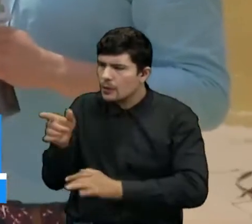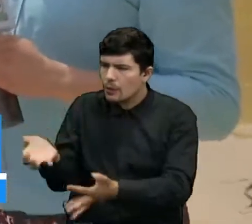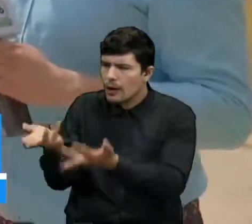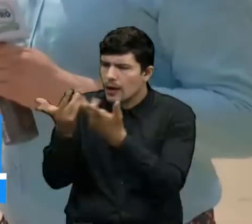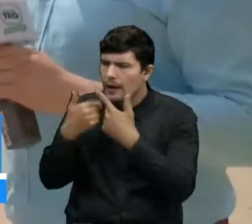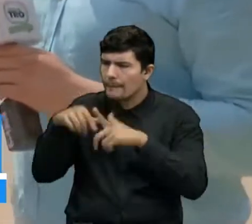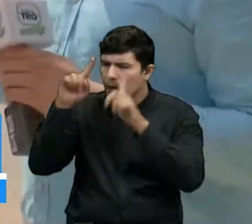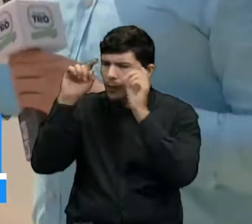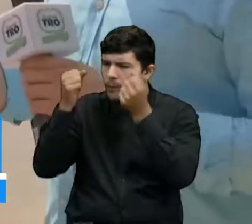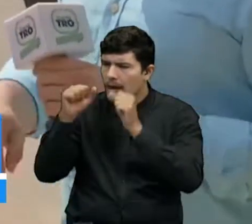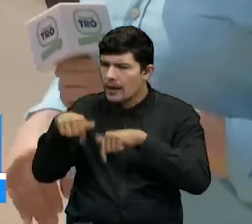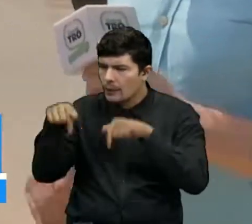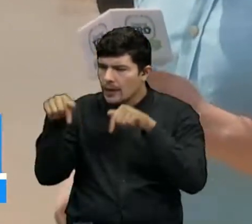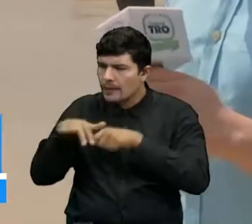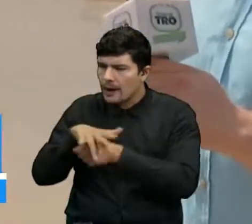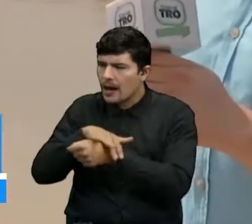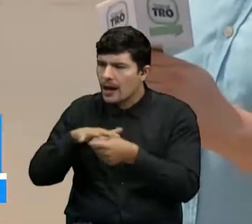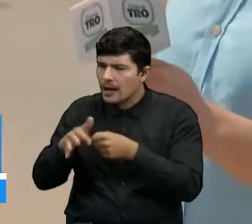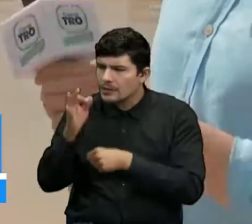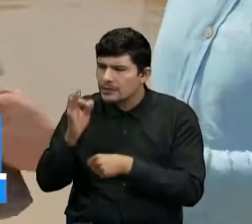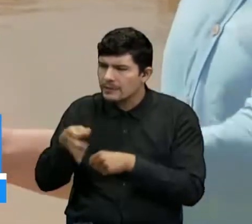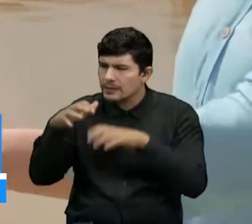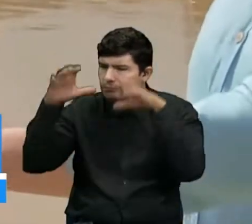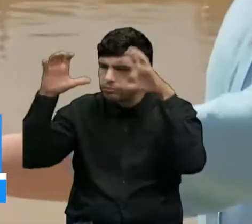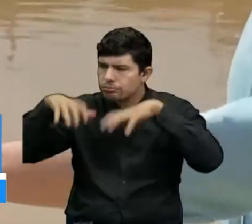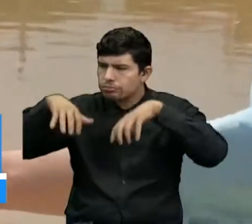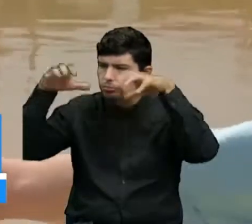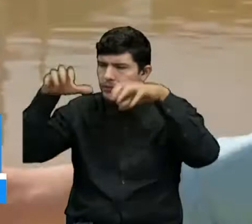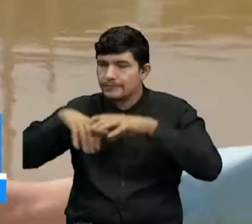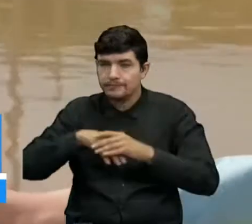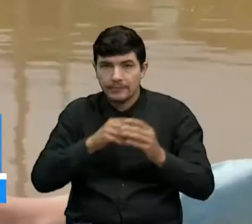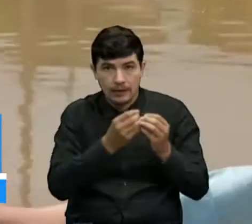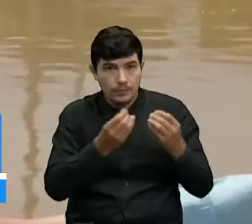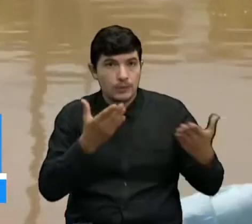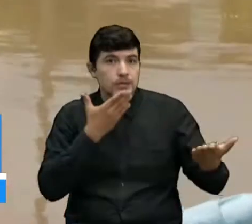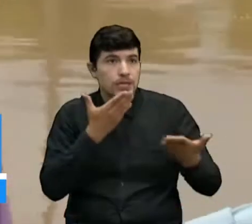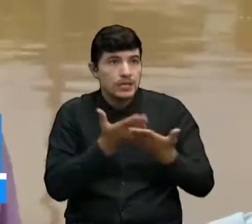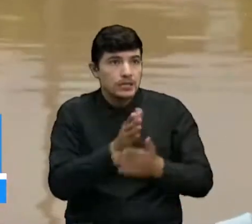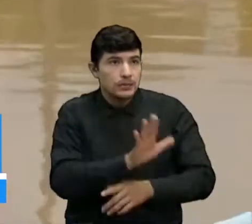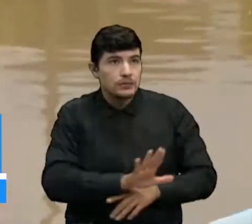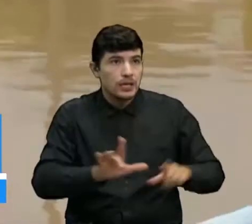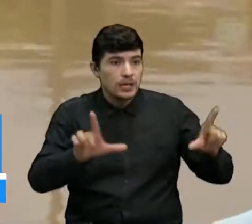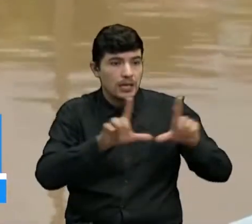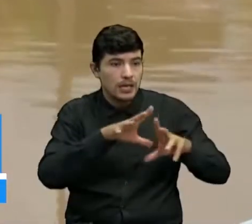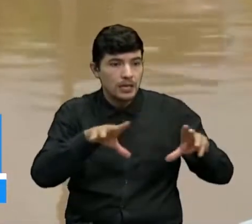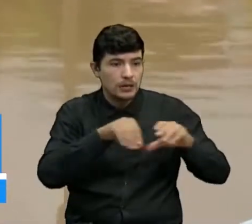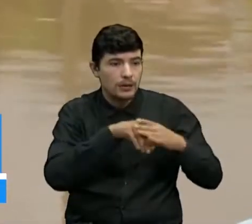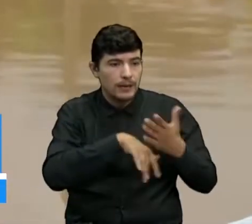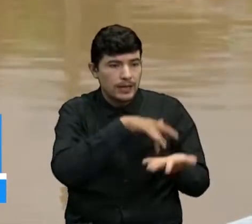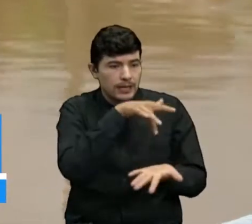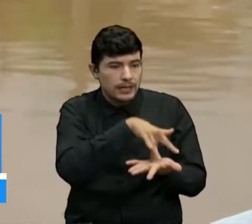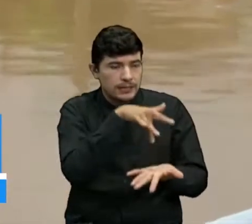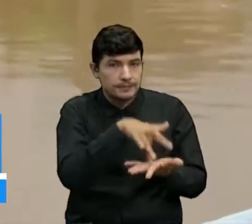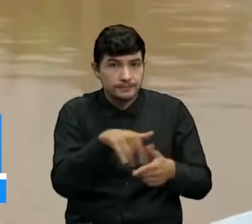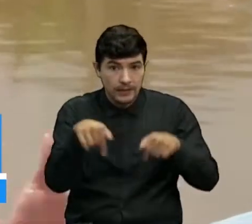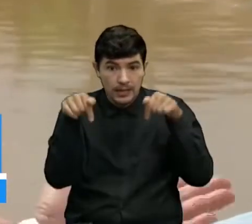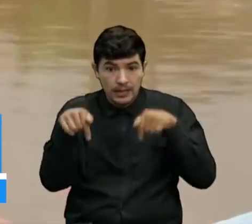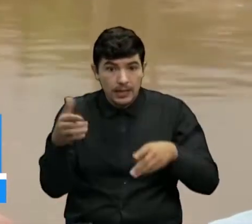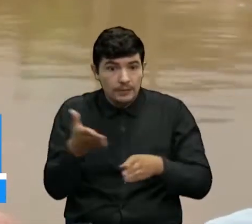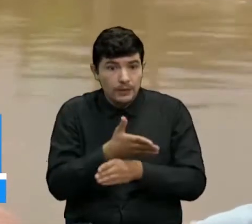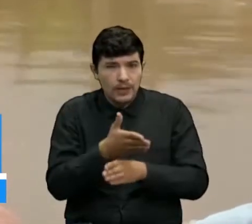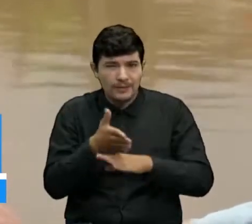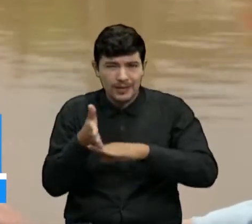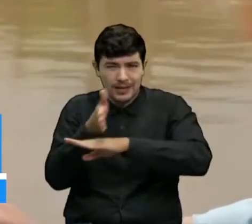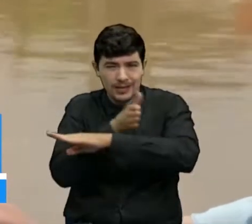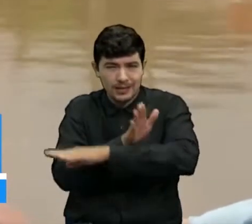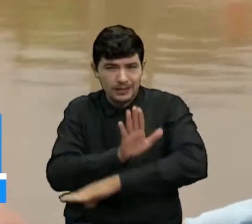en La Cabrera por las constantes lluvias en Cúcuta. Muchas gracias a ustedes por la presencia acá. El problema que hay acá es, como